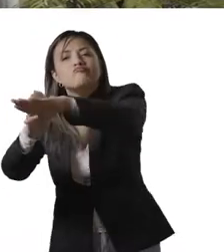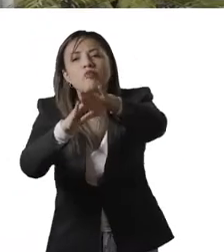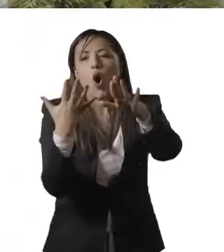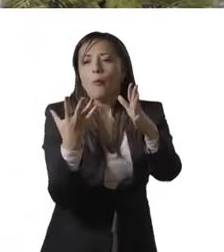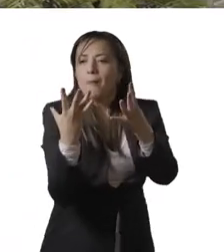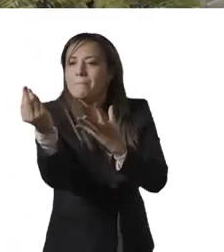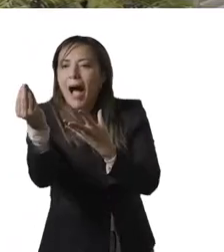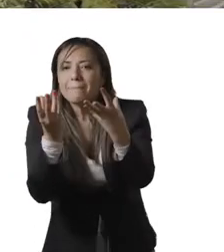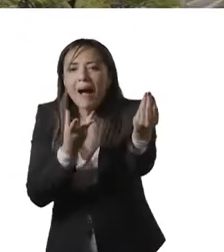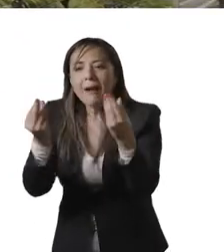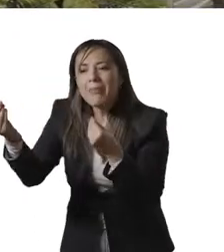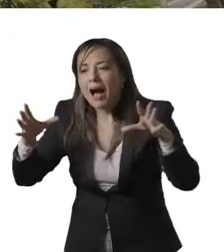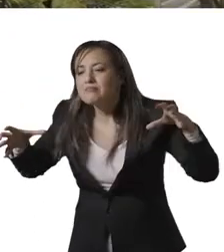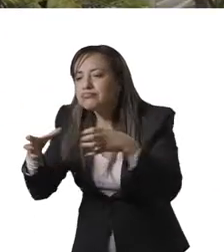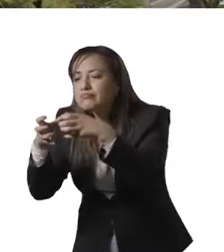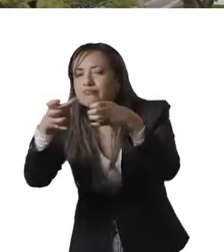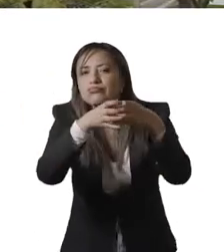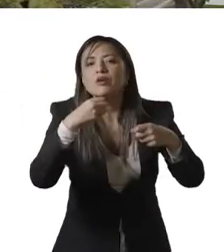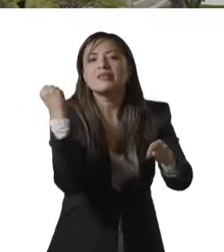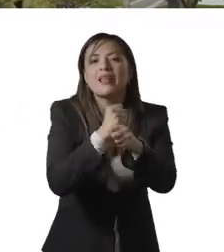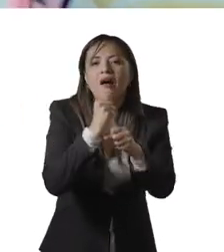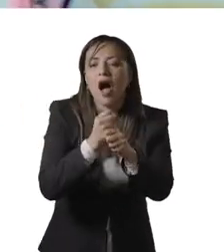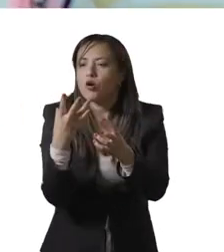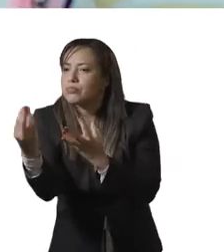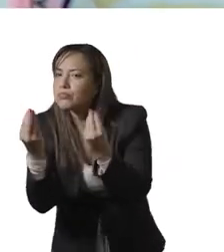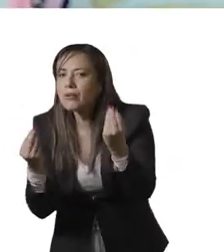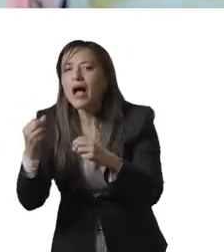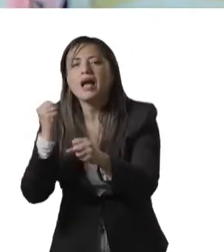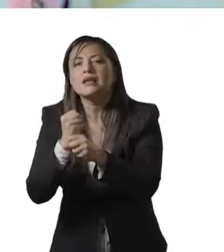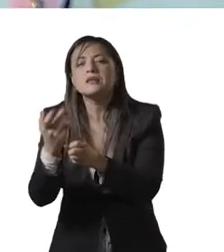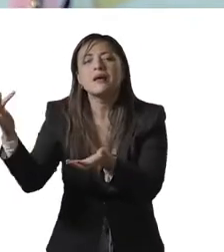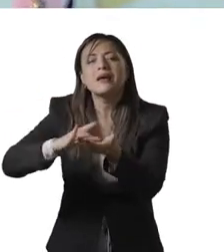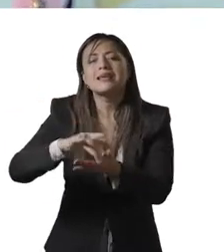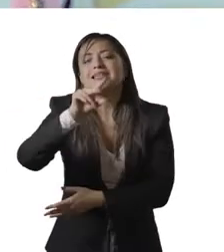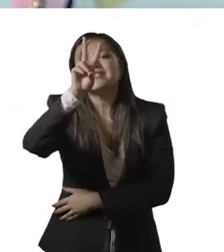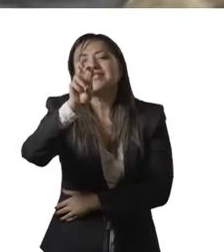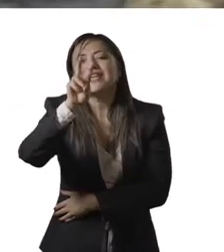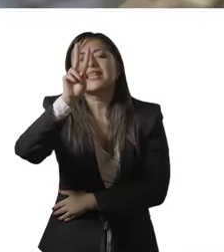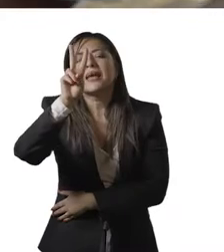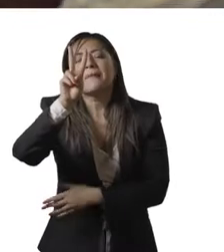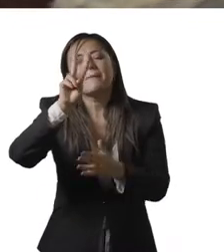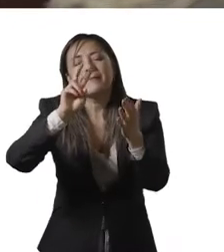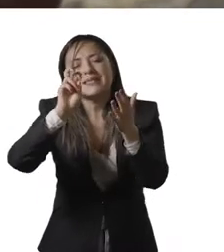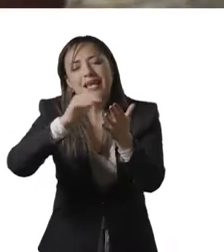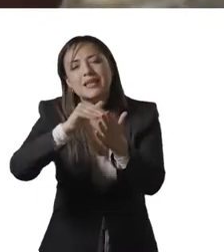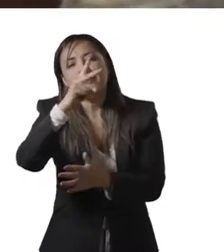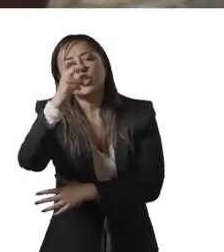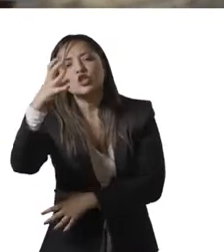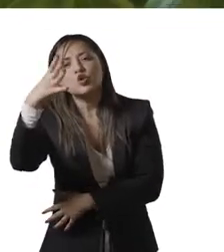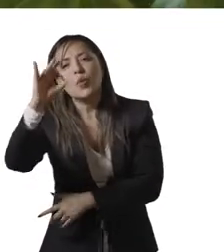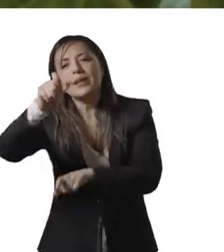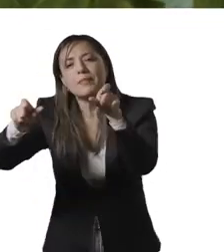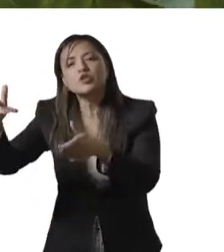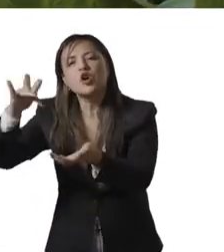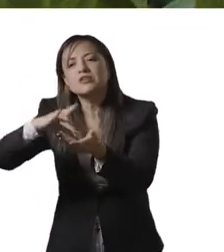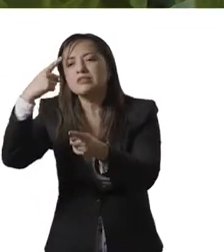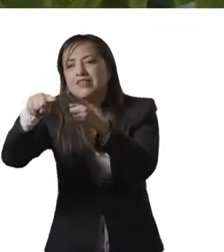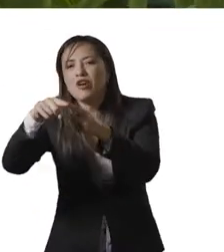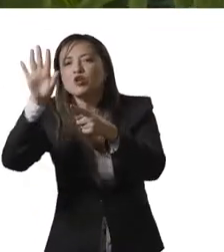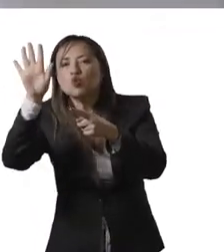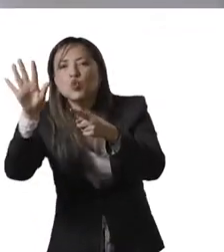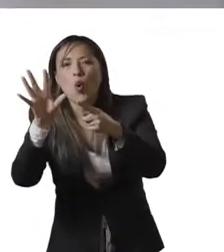claustros y colegiaturas y de mesas de trabajo en las que participaron más de 7.250 personas de los distintos